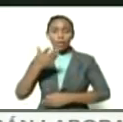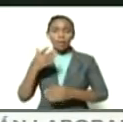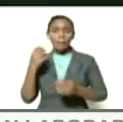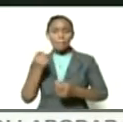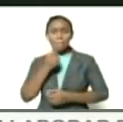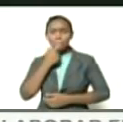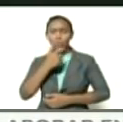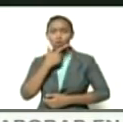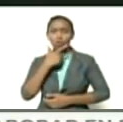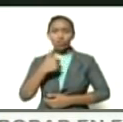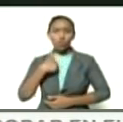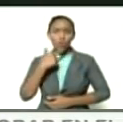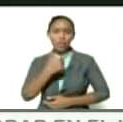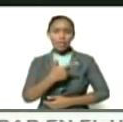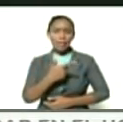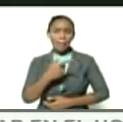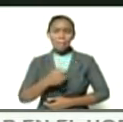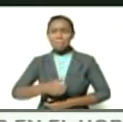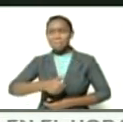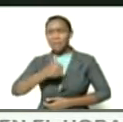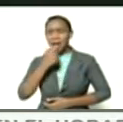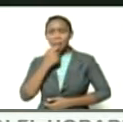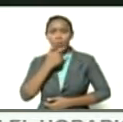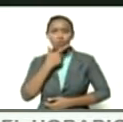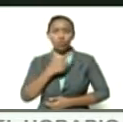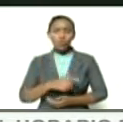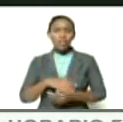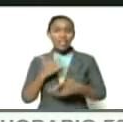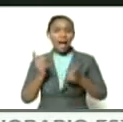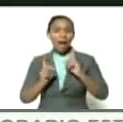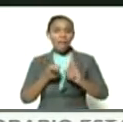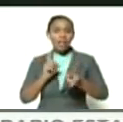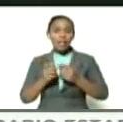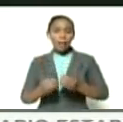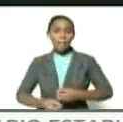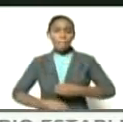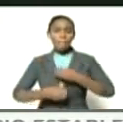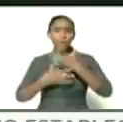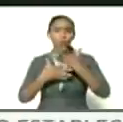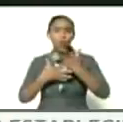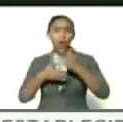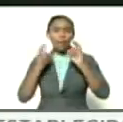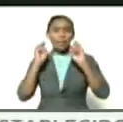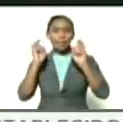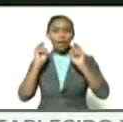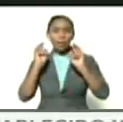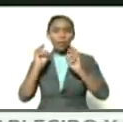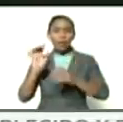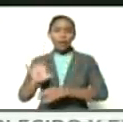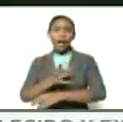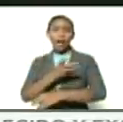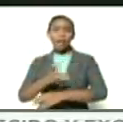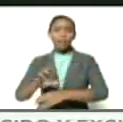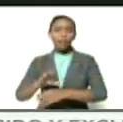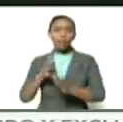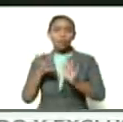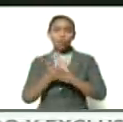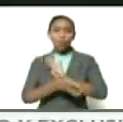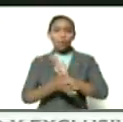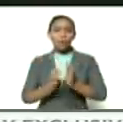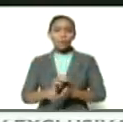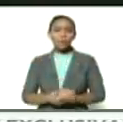diría yo más hermosos que a veces se expresan a través del canto de la poesía de la sonoridad